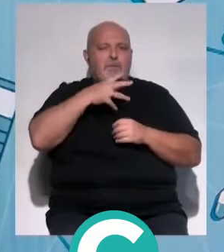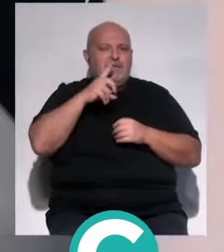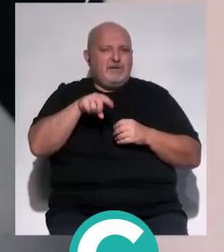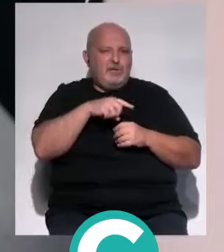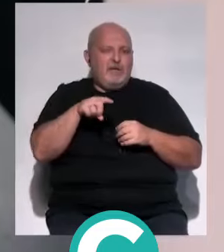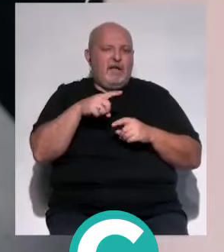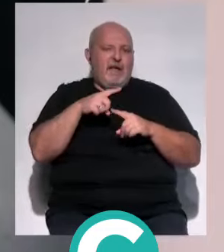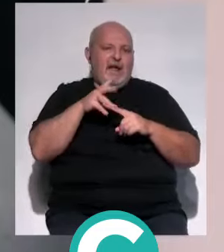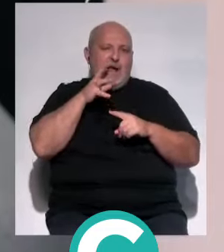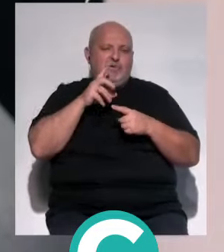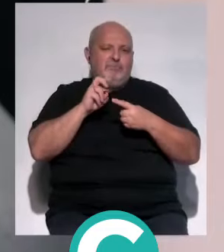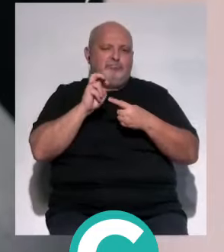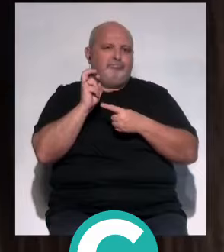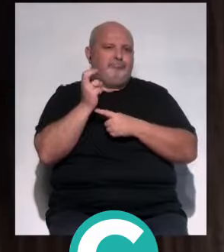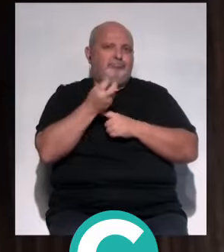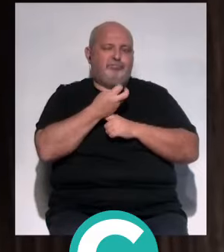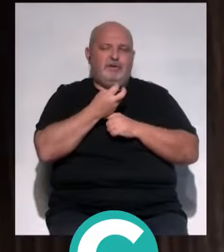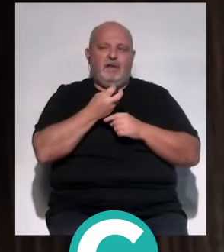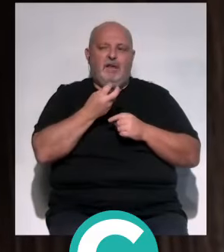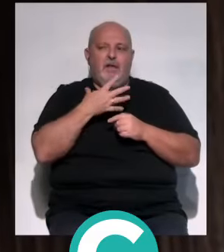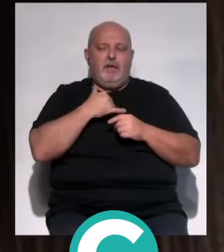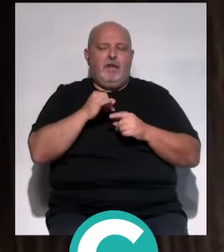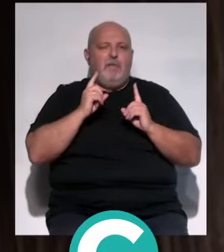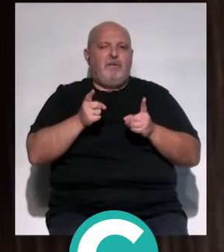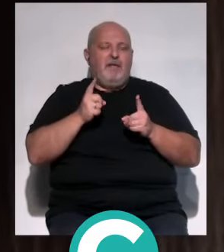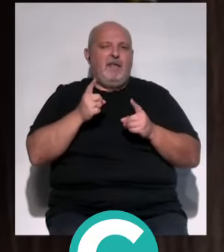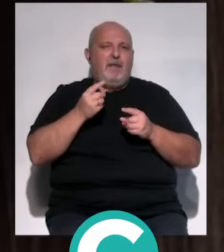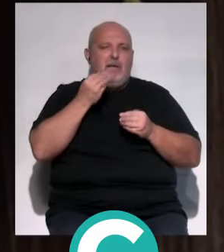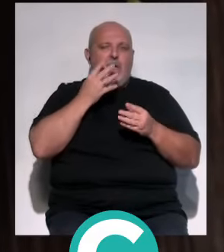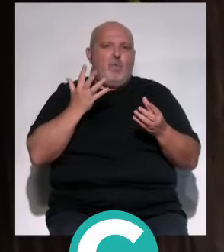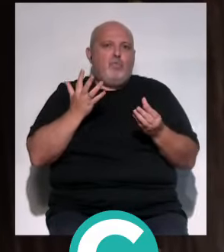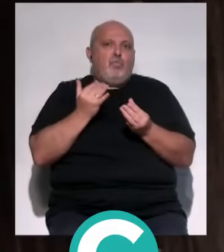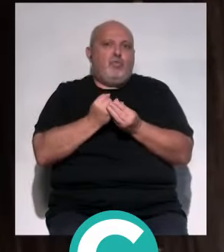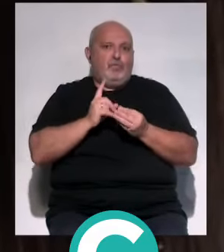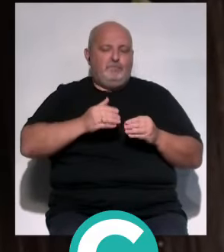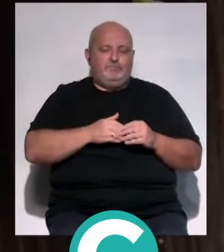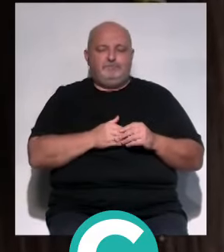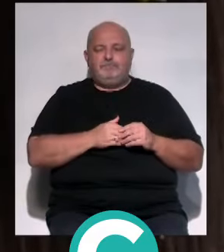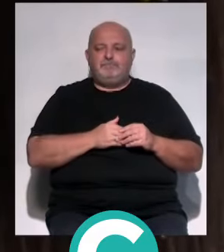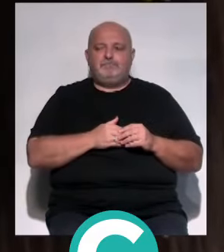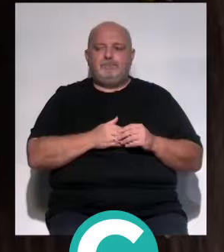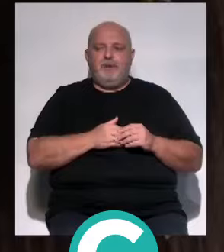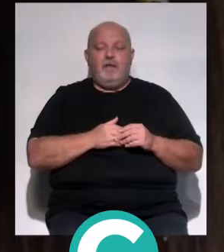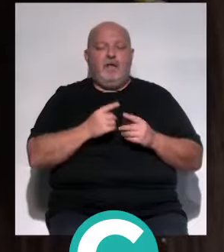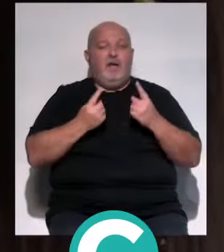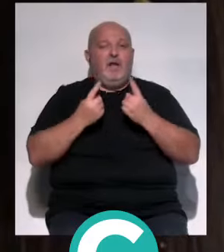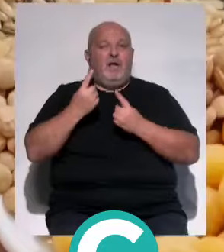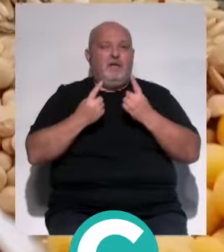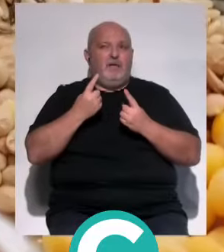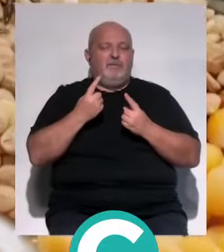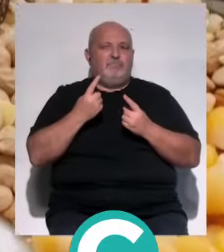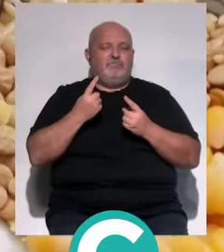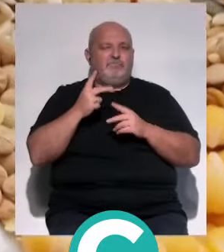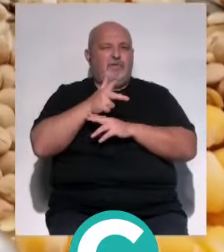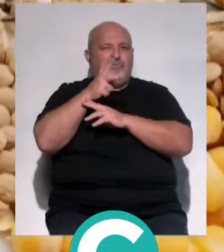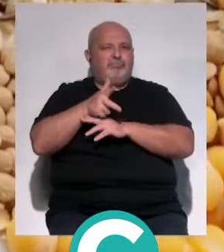muchos factores lo que van a hacer que podamos prevenir esa desnutrición de la que hablábamos antes. En alguna ocasión hemos hecho